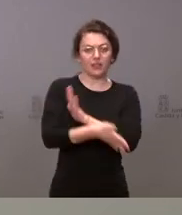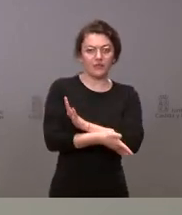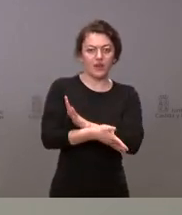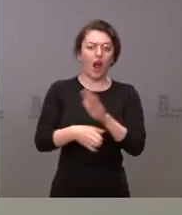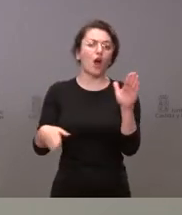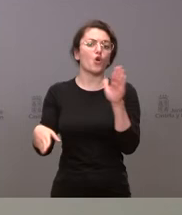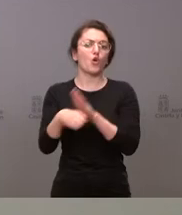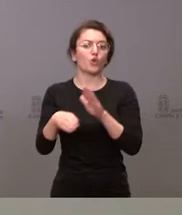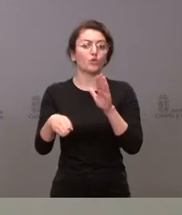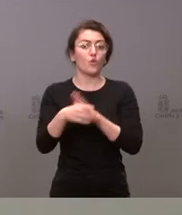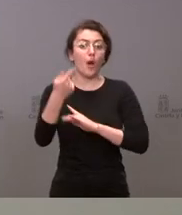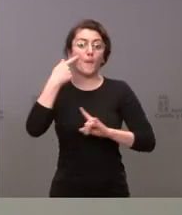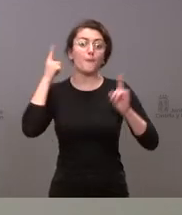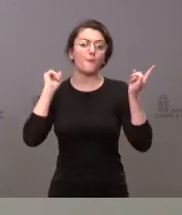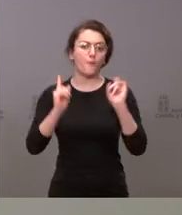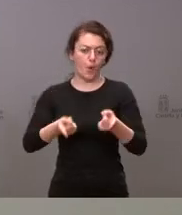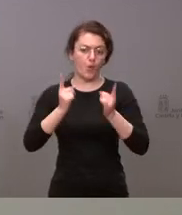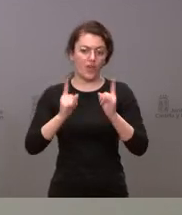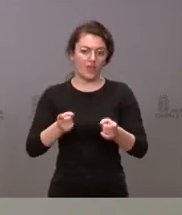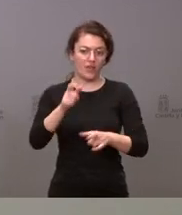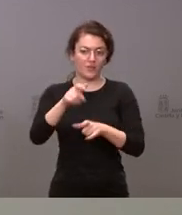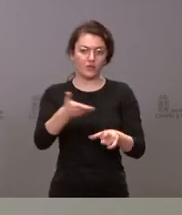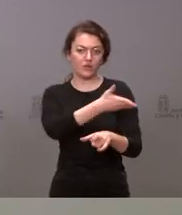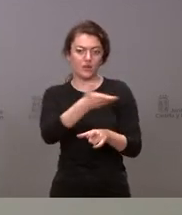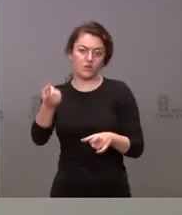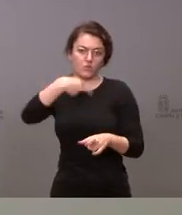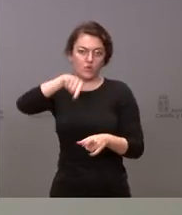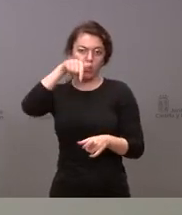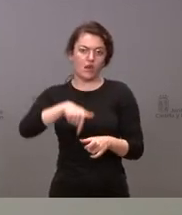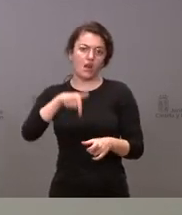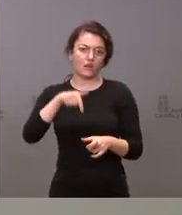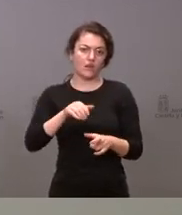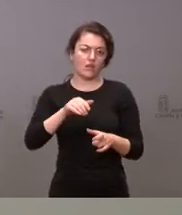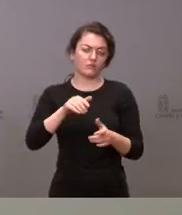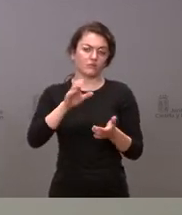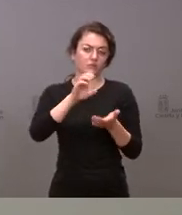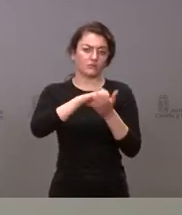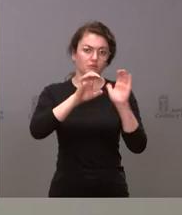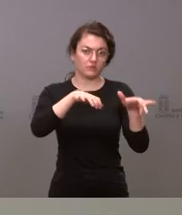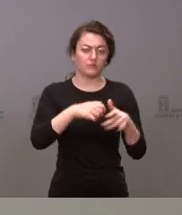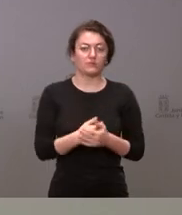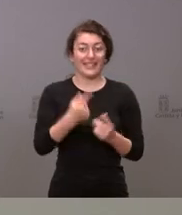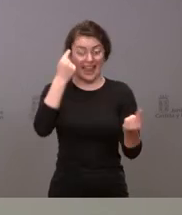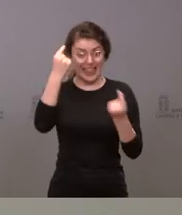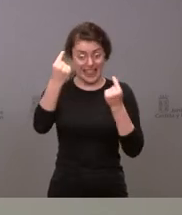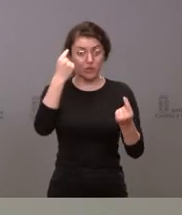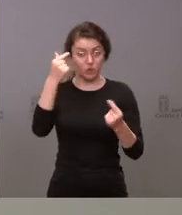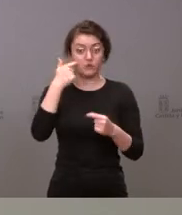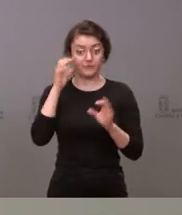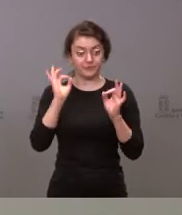conjunto de los ciudadanos de nuestra comunidad autónoma. Los datos lógicamente están